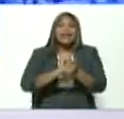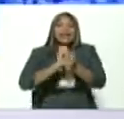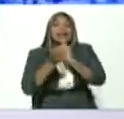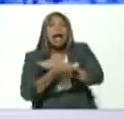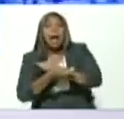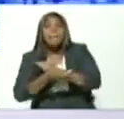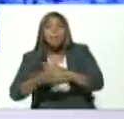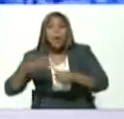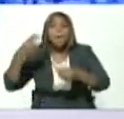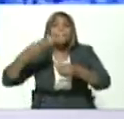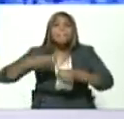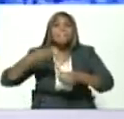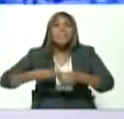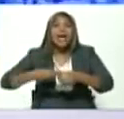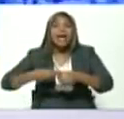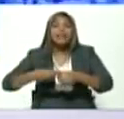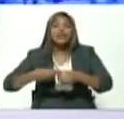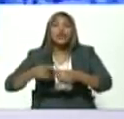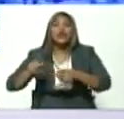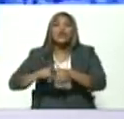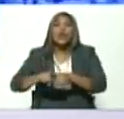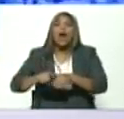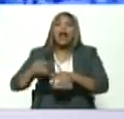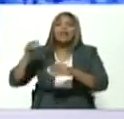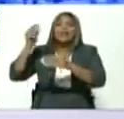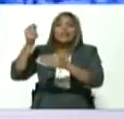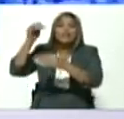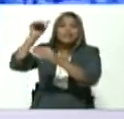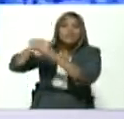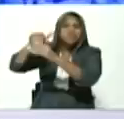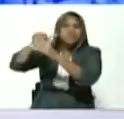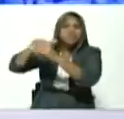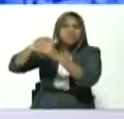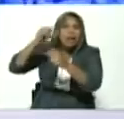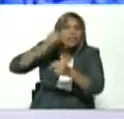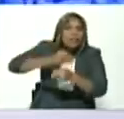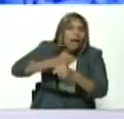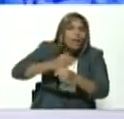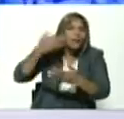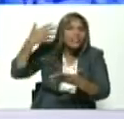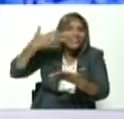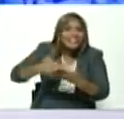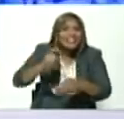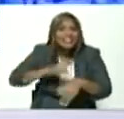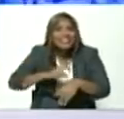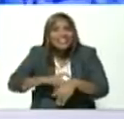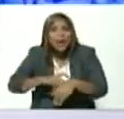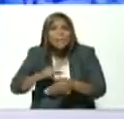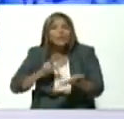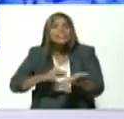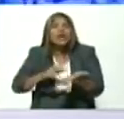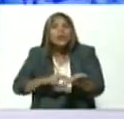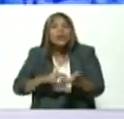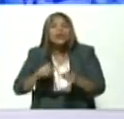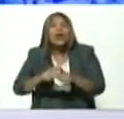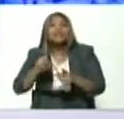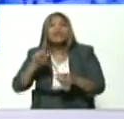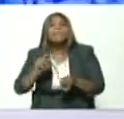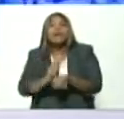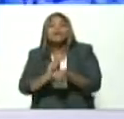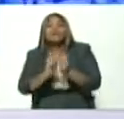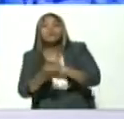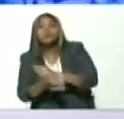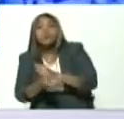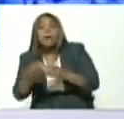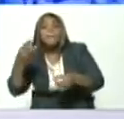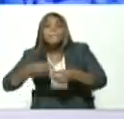de las prestaciones sociales de los trabajadores y trabajadoras y el estudio de la conversión al petro de las cajas de